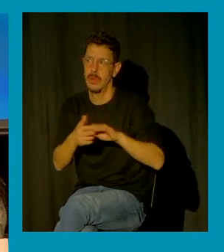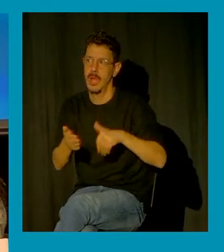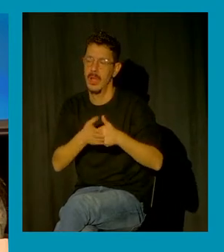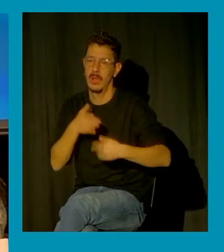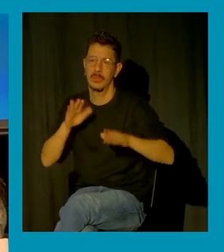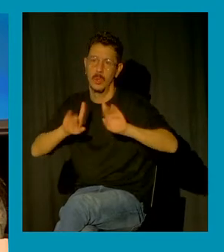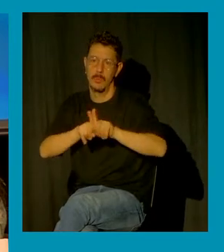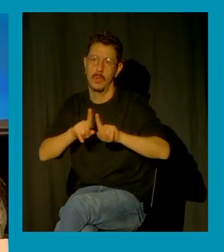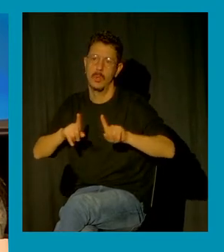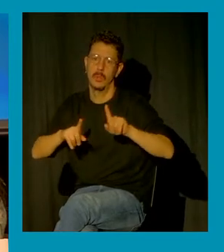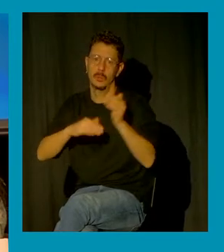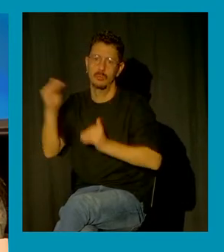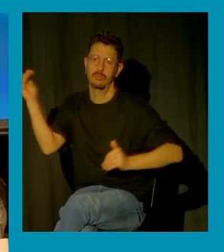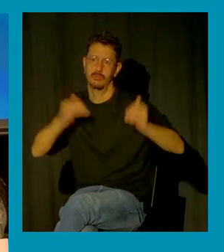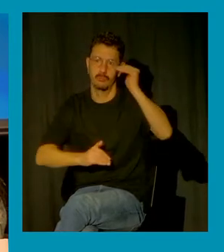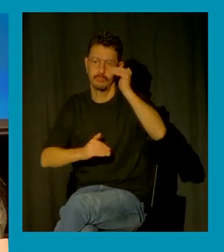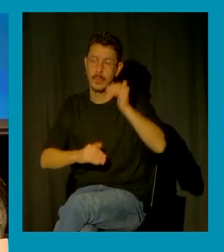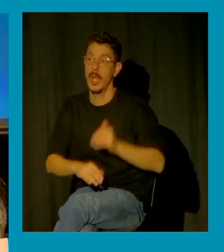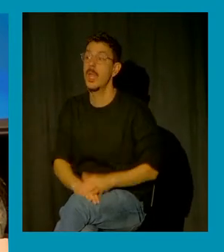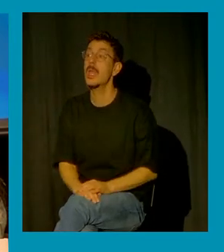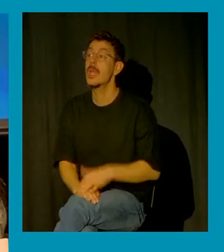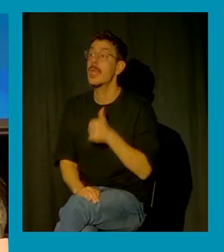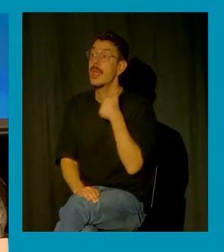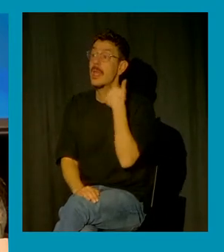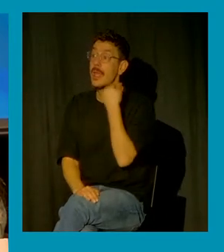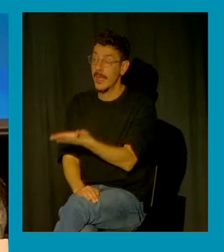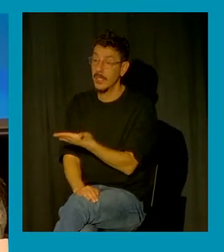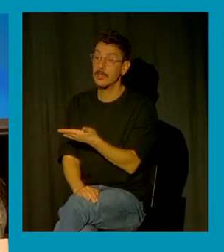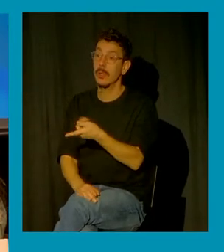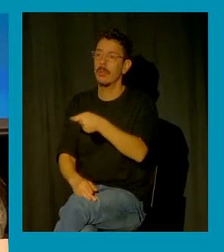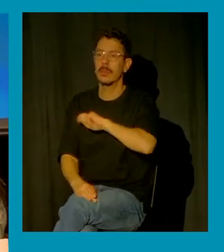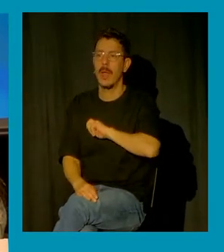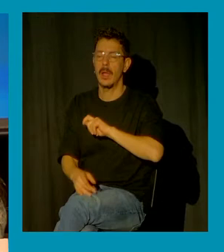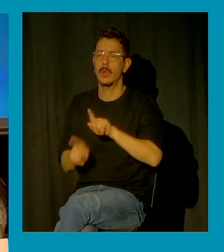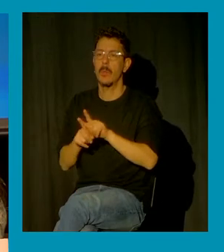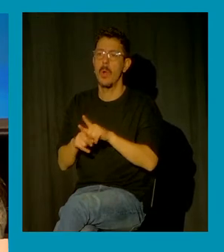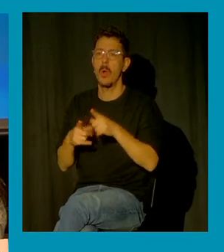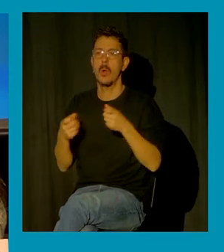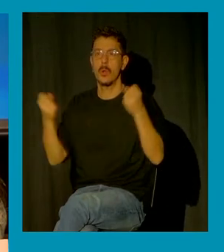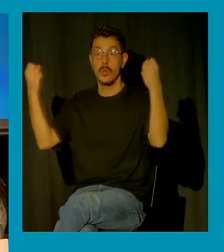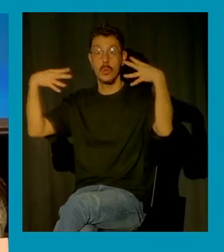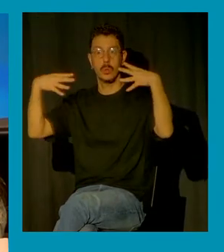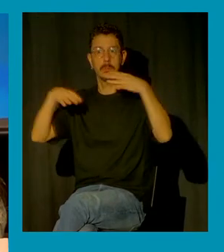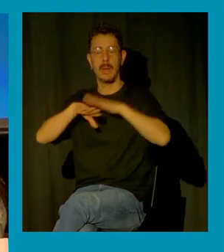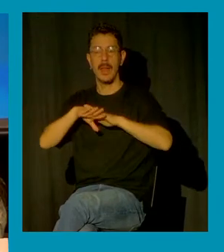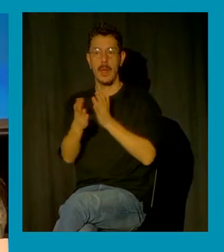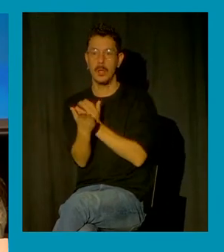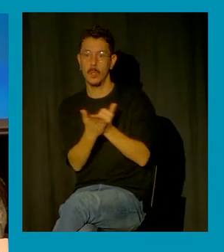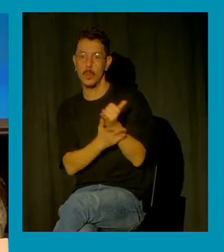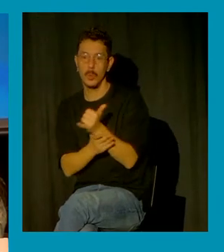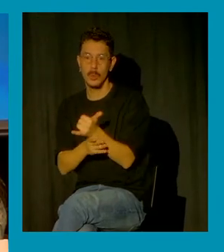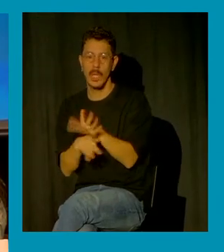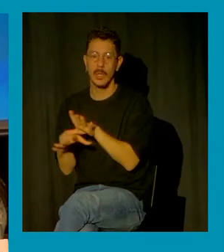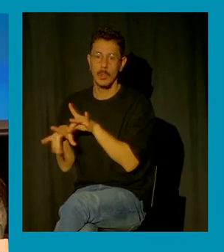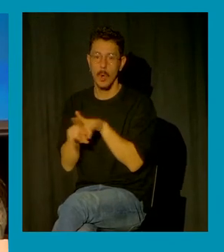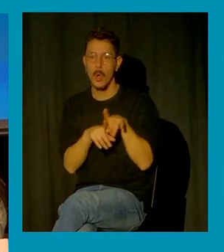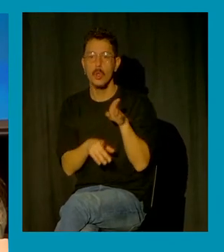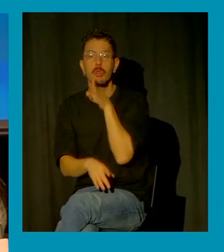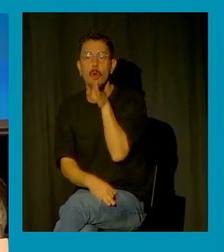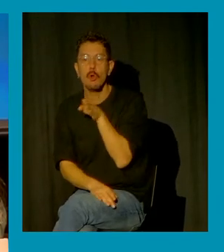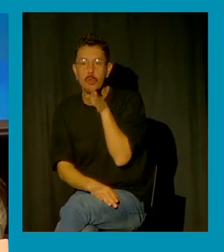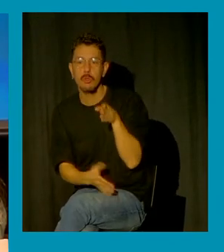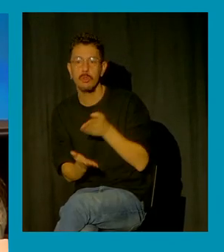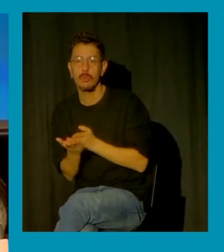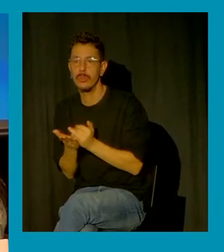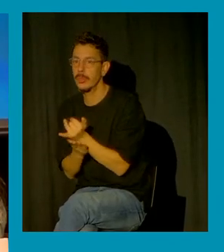es una tensión que nos da mucha luz en la hoja de ruta de cómo queremos seguir hablando de violencias sexuales y hacia dónde vamos